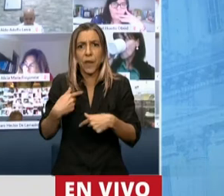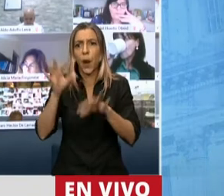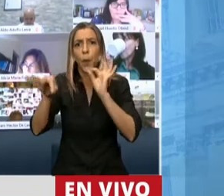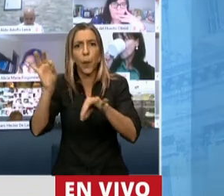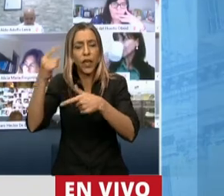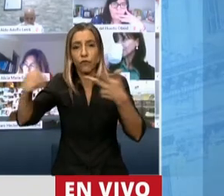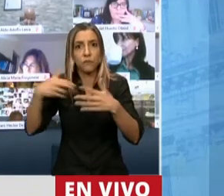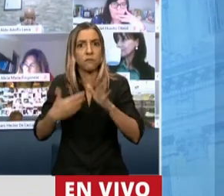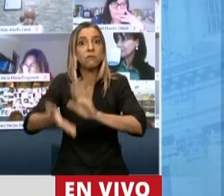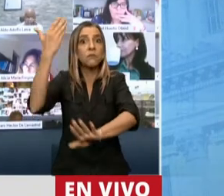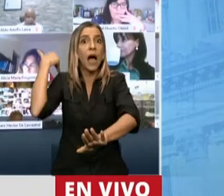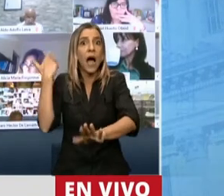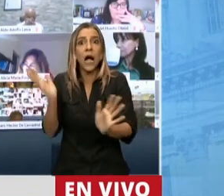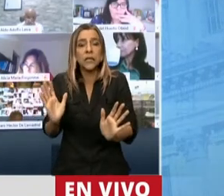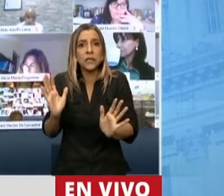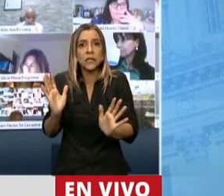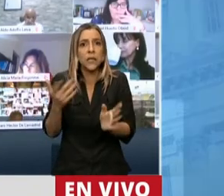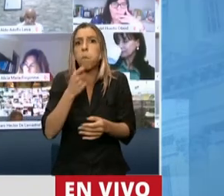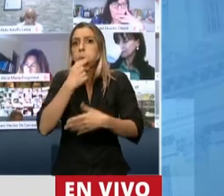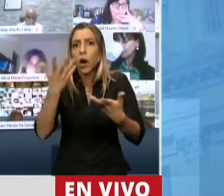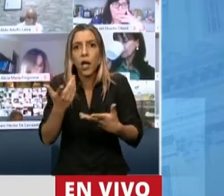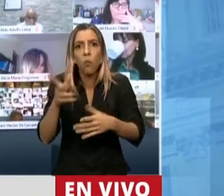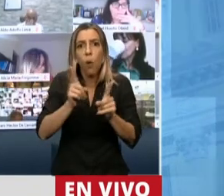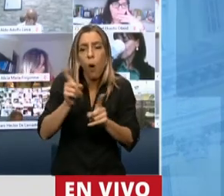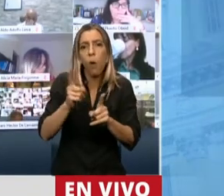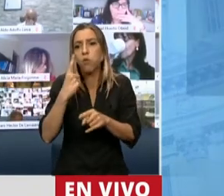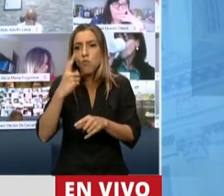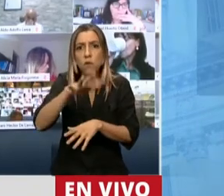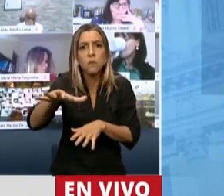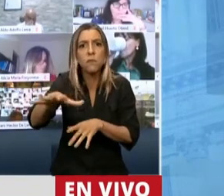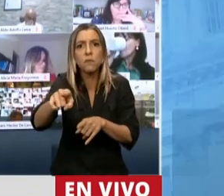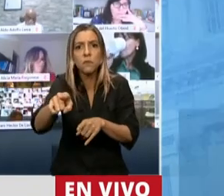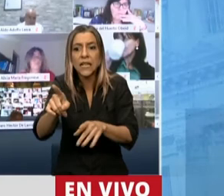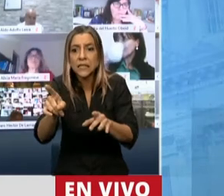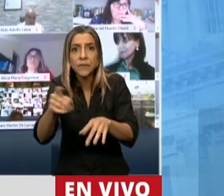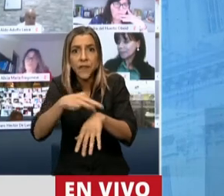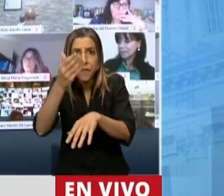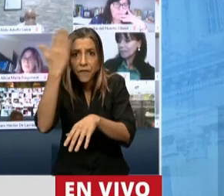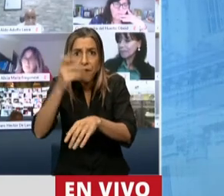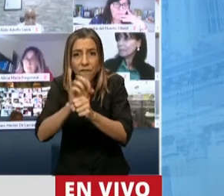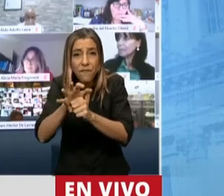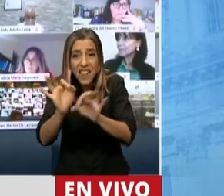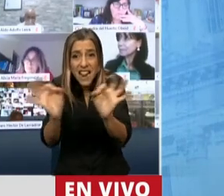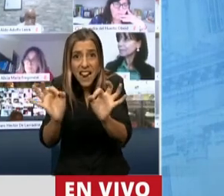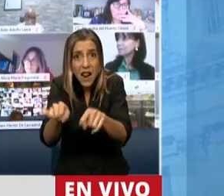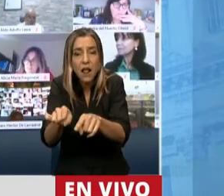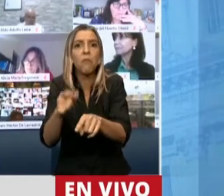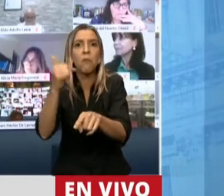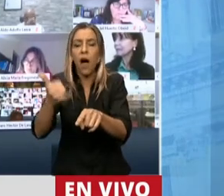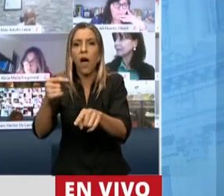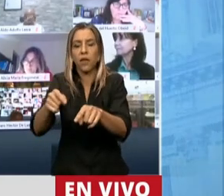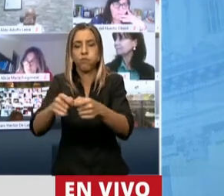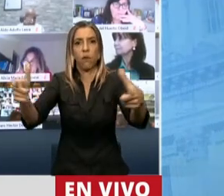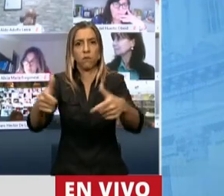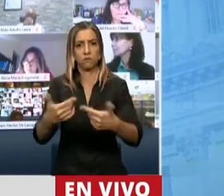pocas semanas no habían tenido un solo caso. Sin embargo, tomamos una medida homogénea en toda la Argentina. De un momento